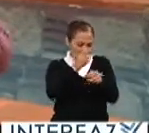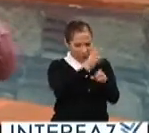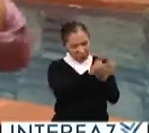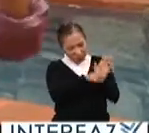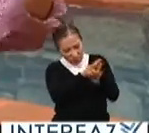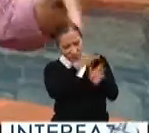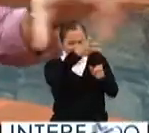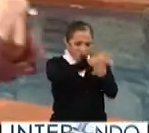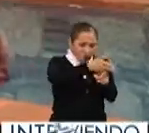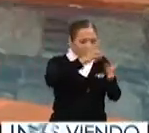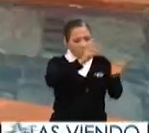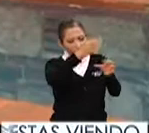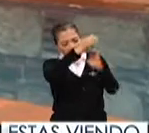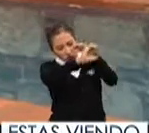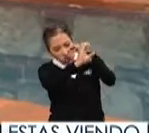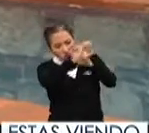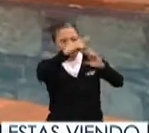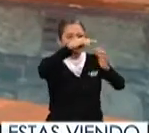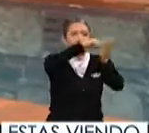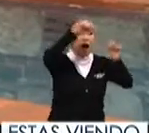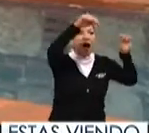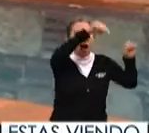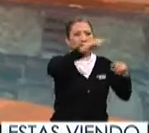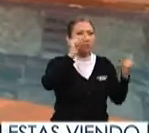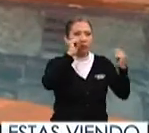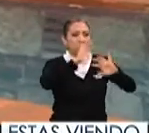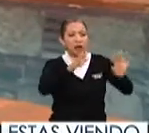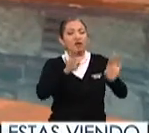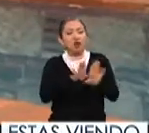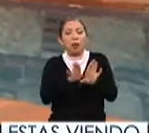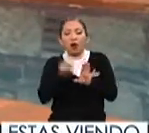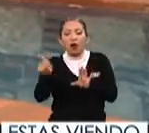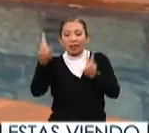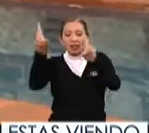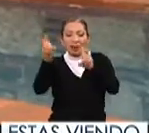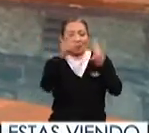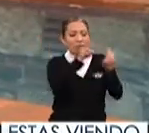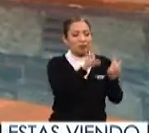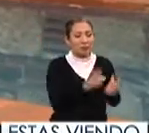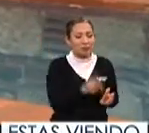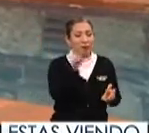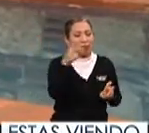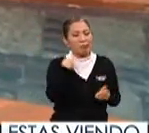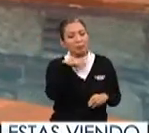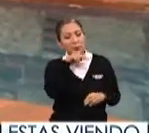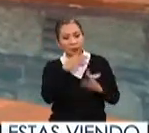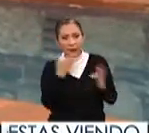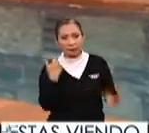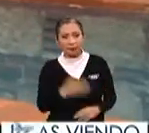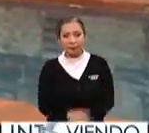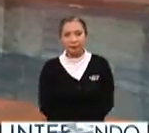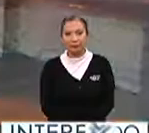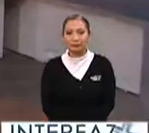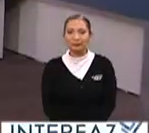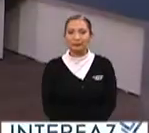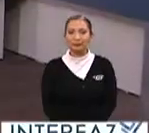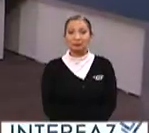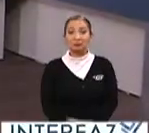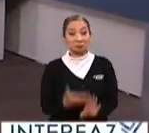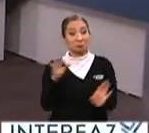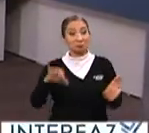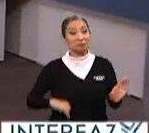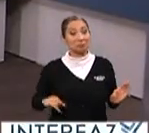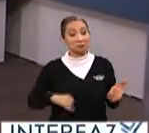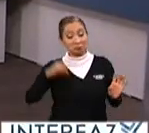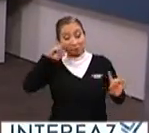filmamos o qué lentes usamos o la locación misma, tiene que ver con esos temas que me han preocupado. Pues muy